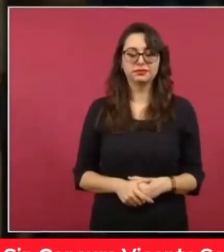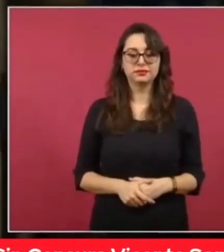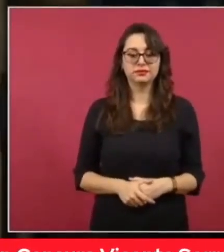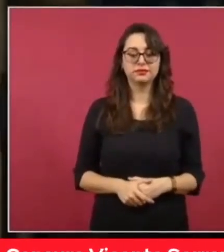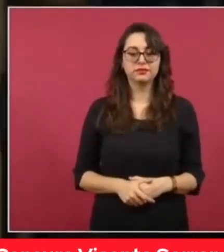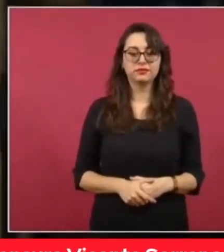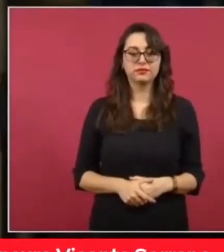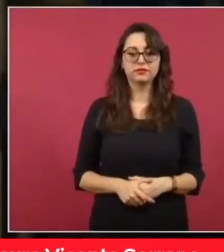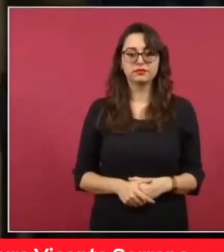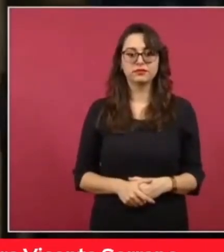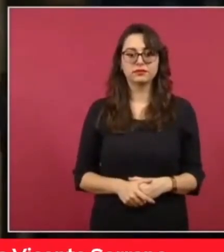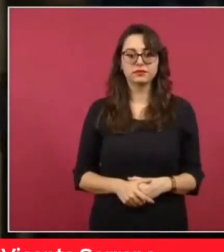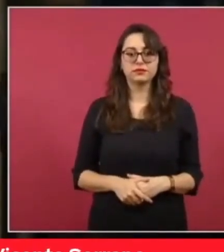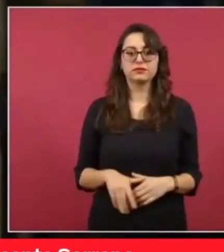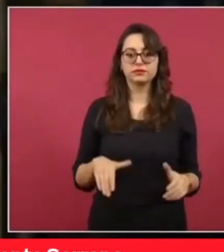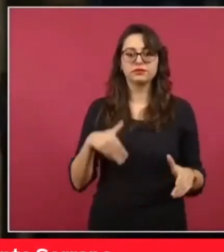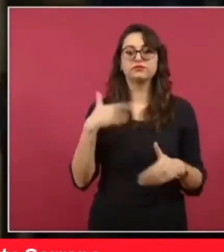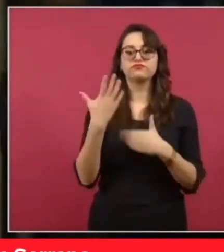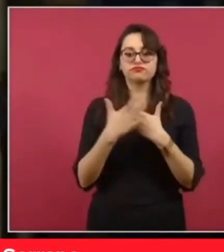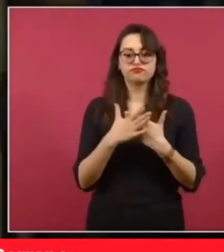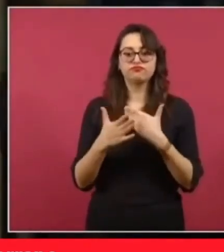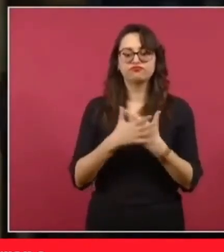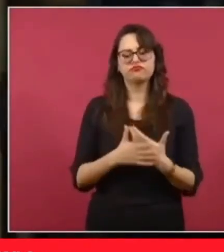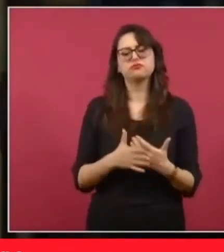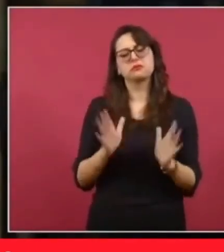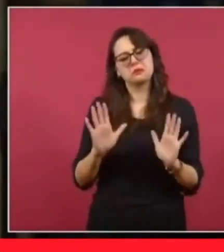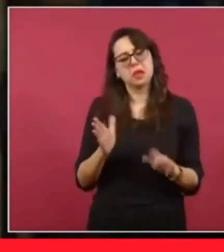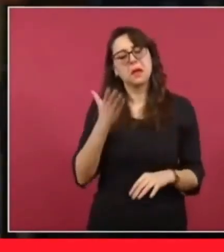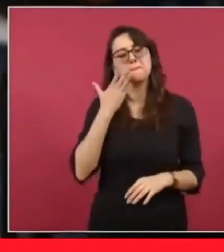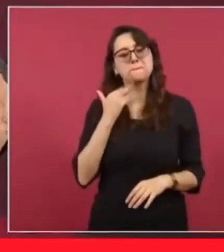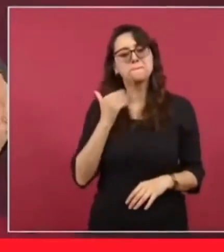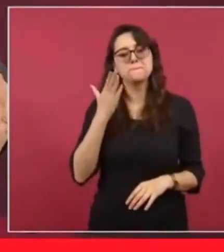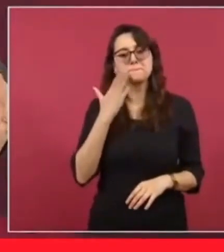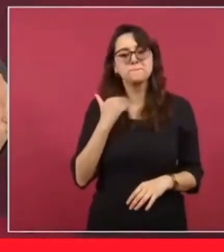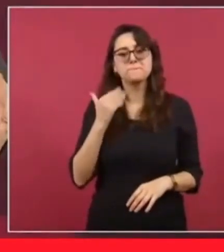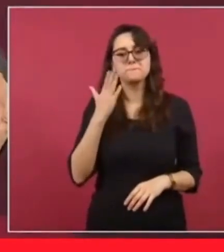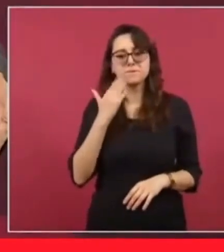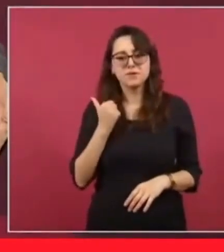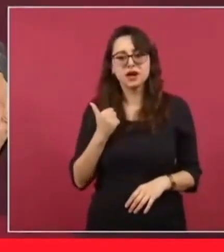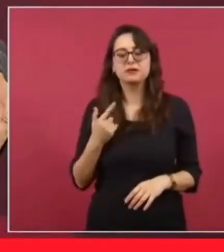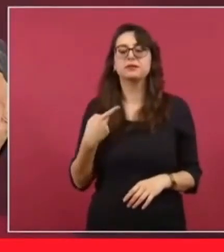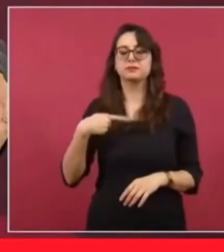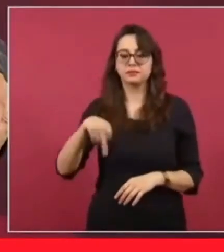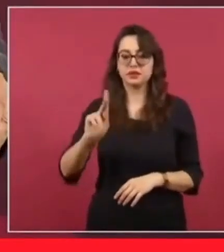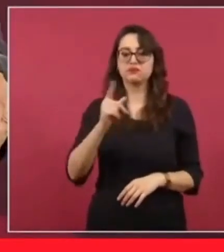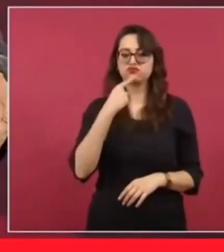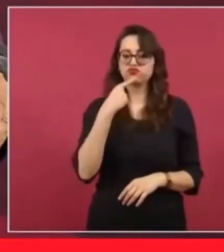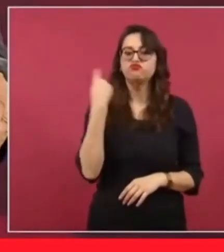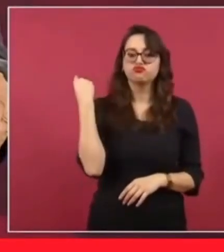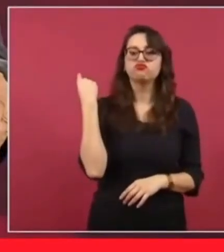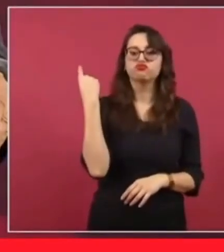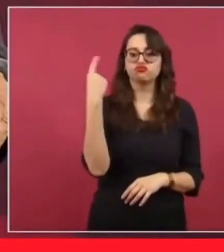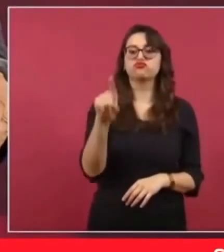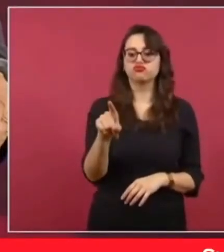automática, desde luego. Porque ayer